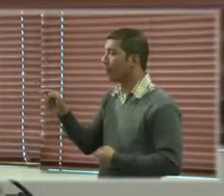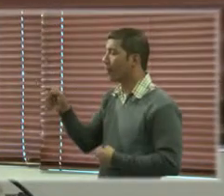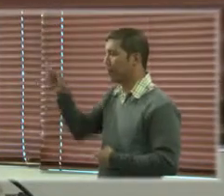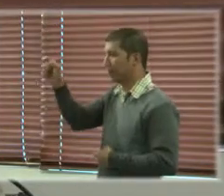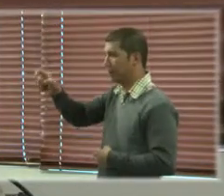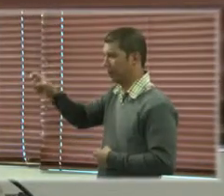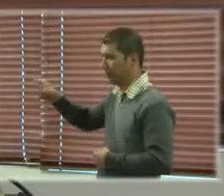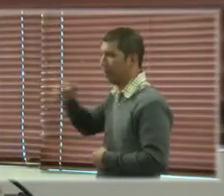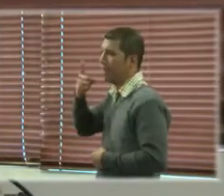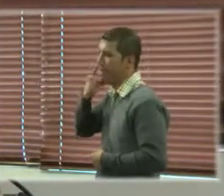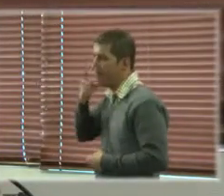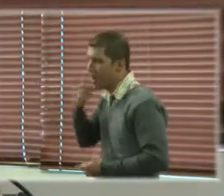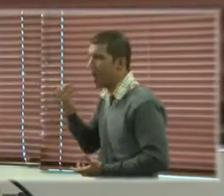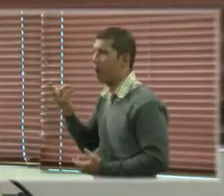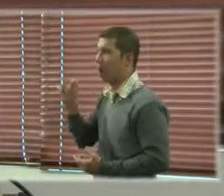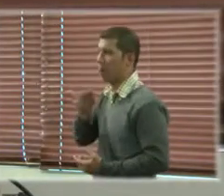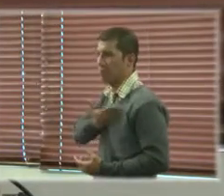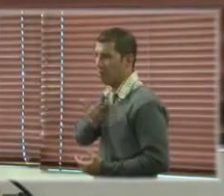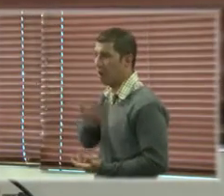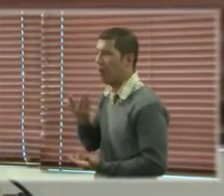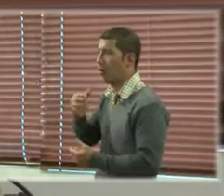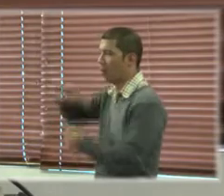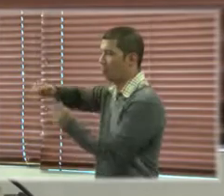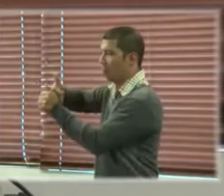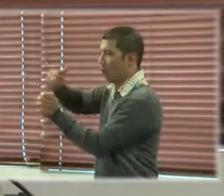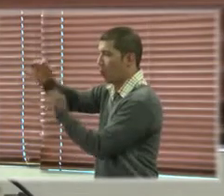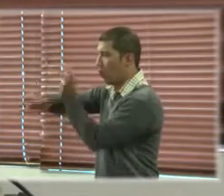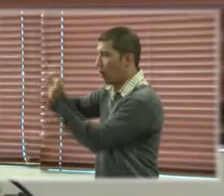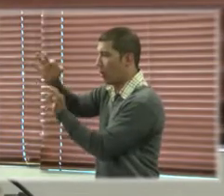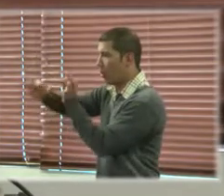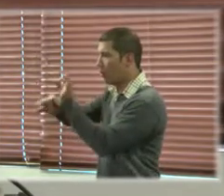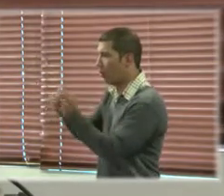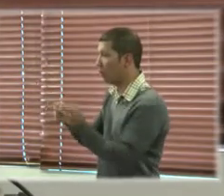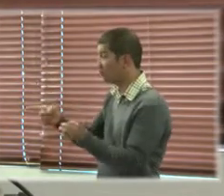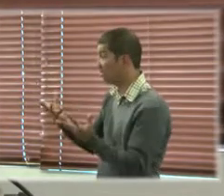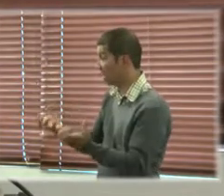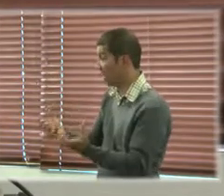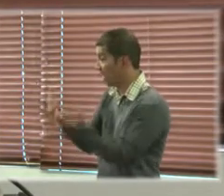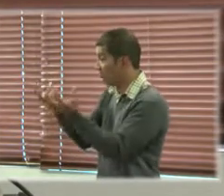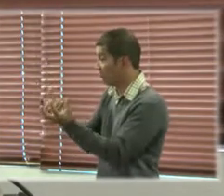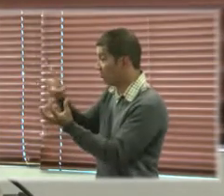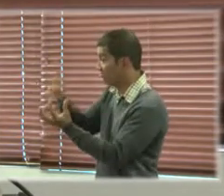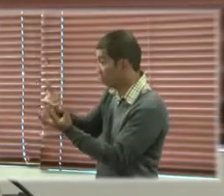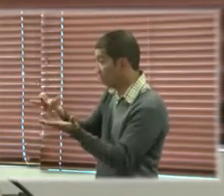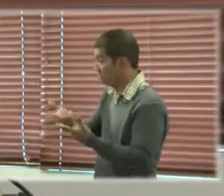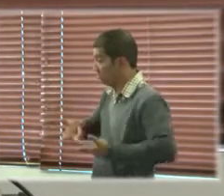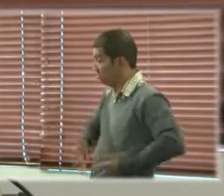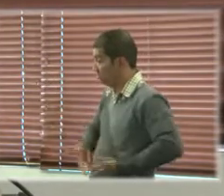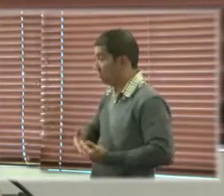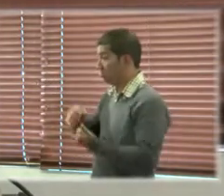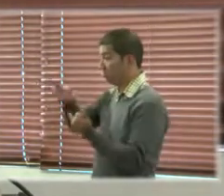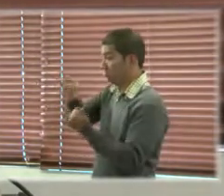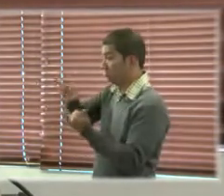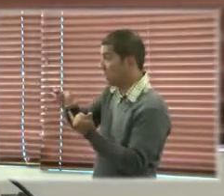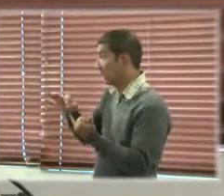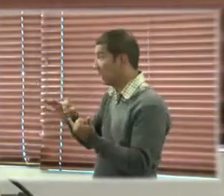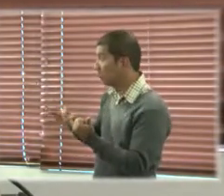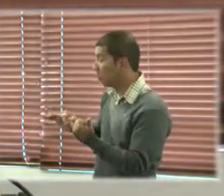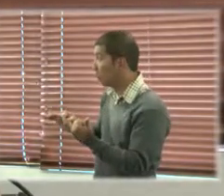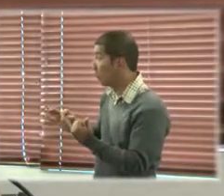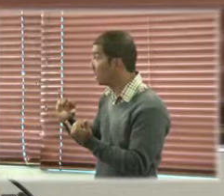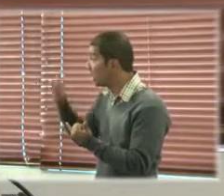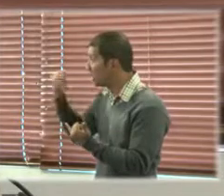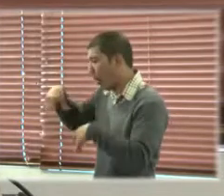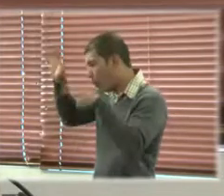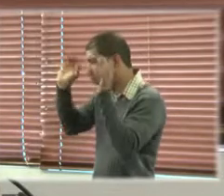tutores de las personas con discapacidad intelectual y psicosocial para poder decidir si practicarles o no una esterilización a las